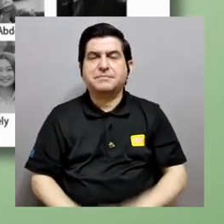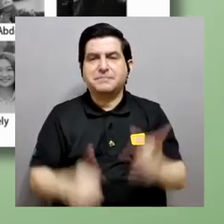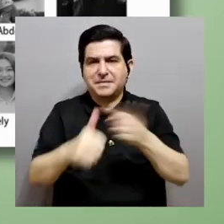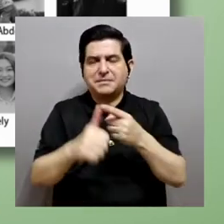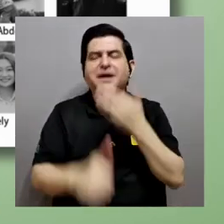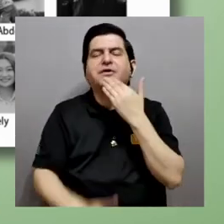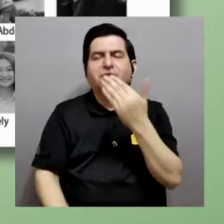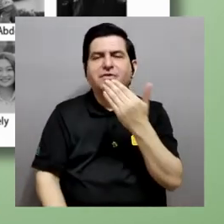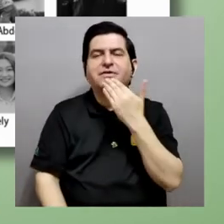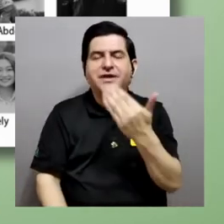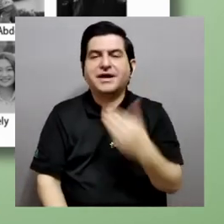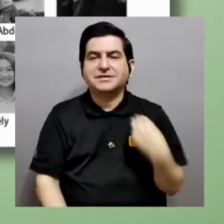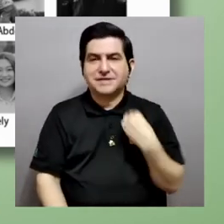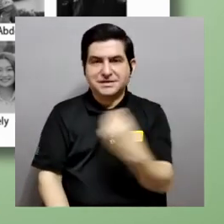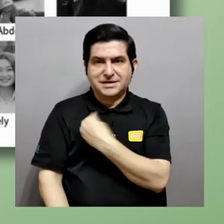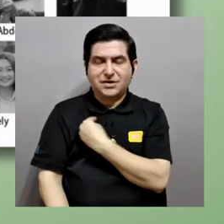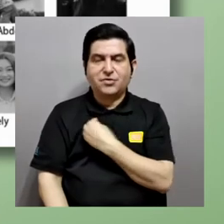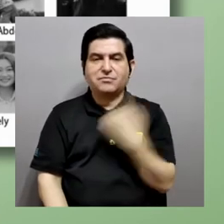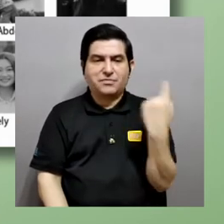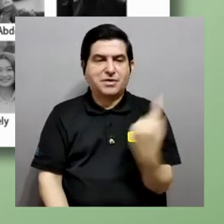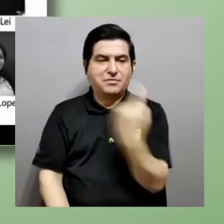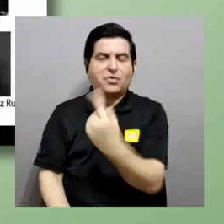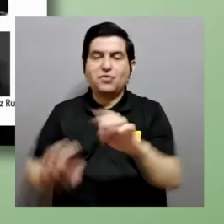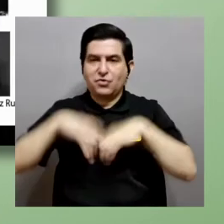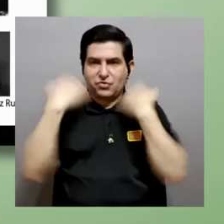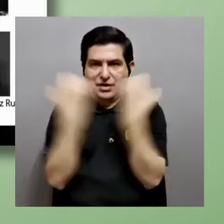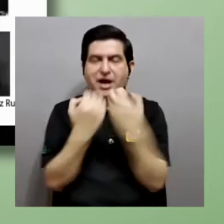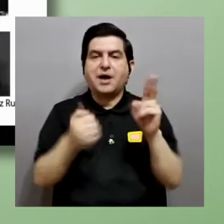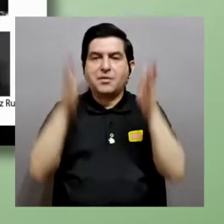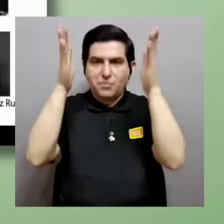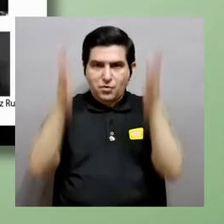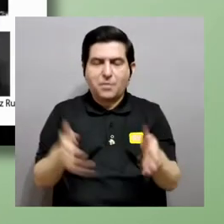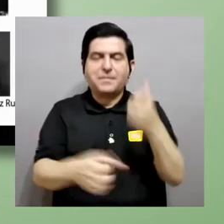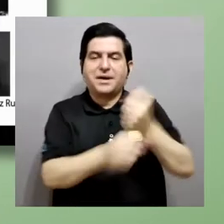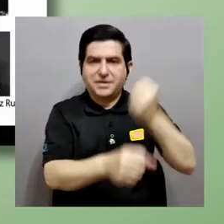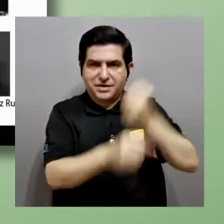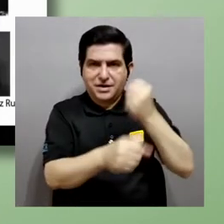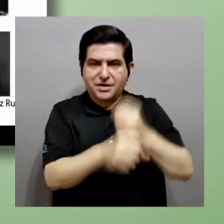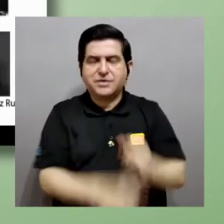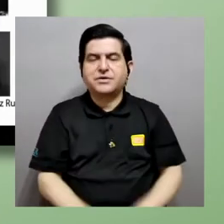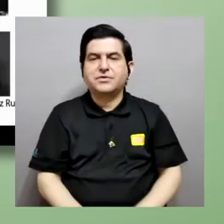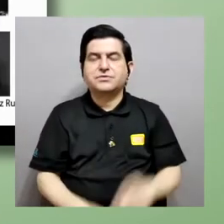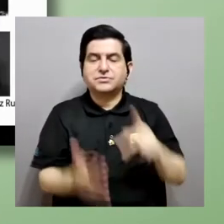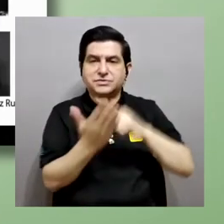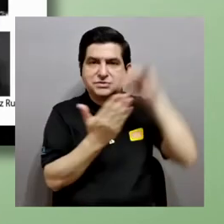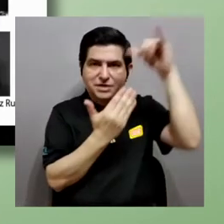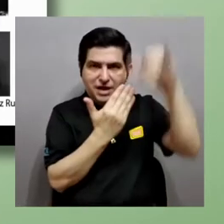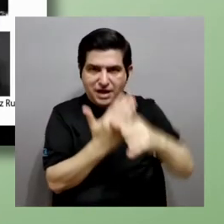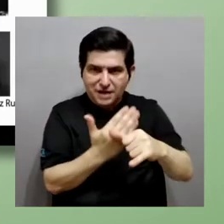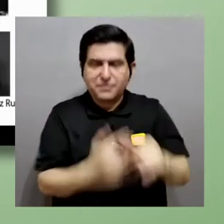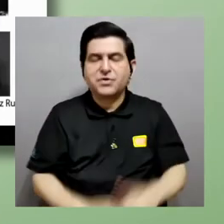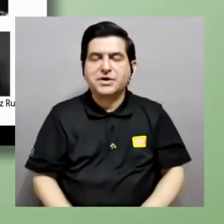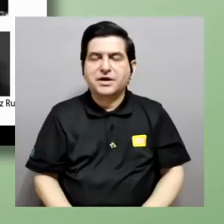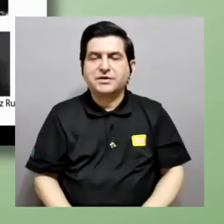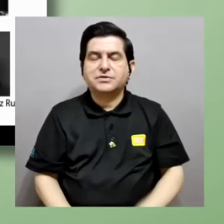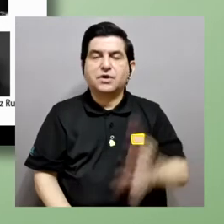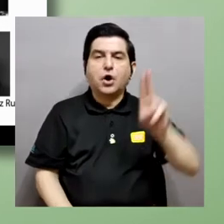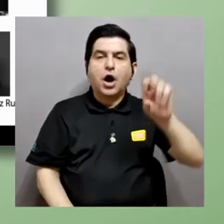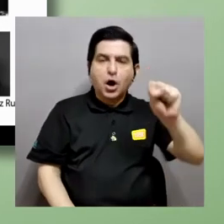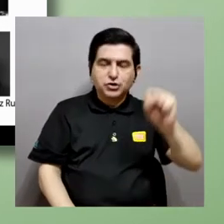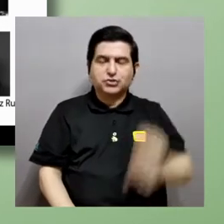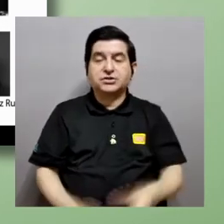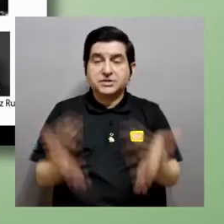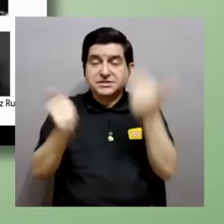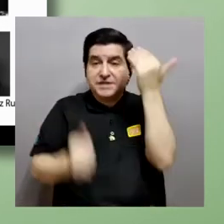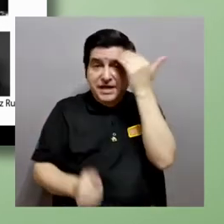agradecer a los miembros de cada uno de mis equipos primero los compañeros que están trabajando en Project Us y si quieren saber más información